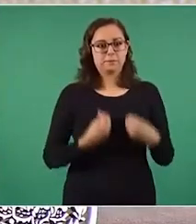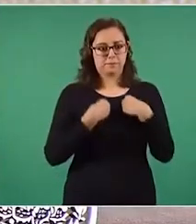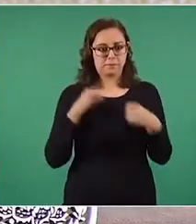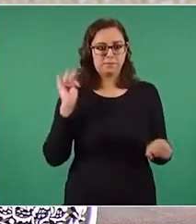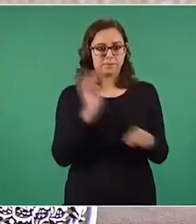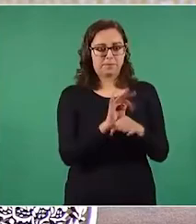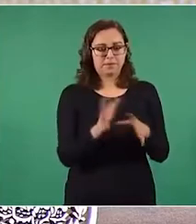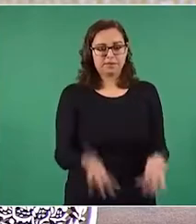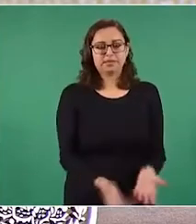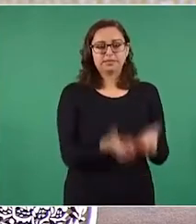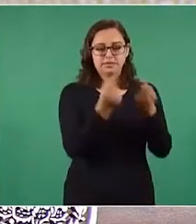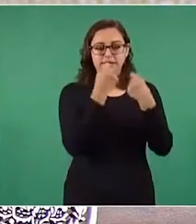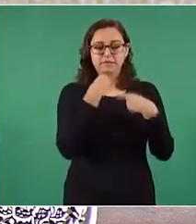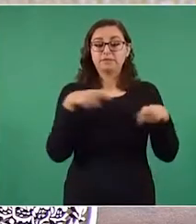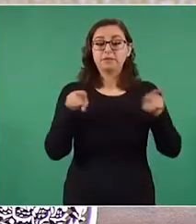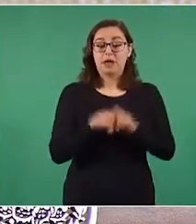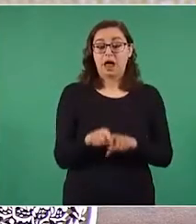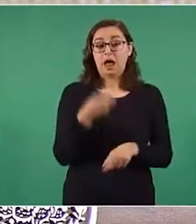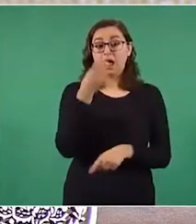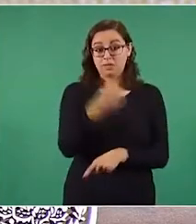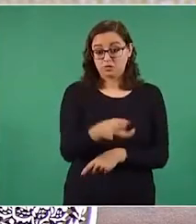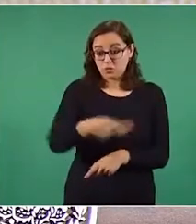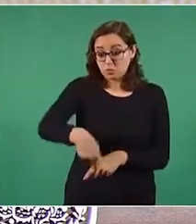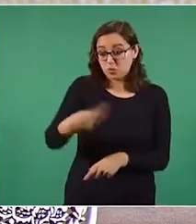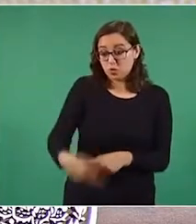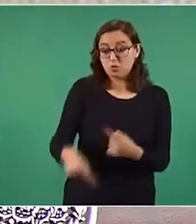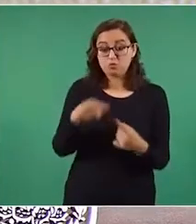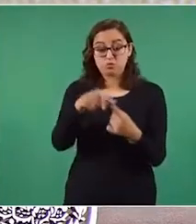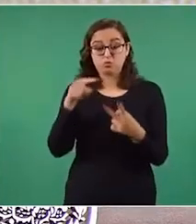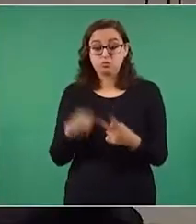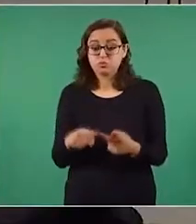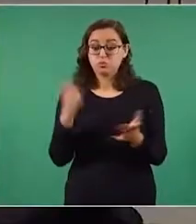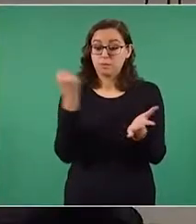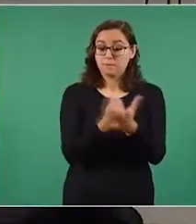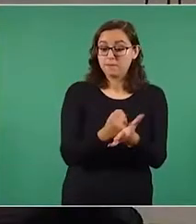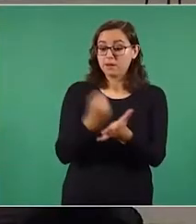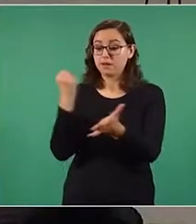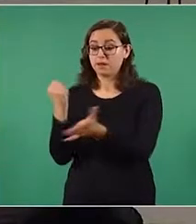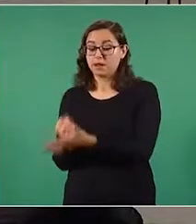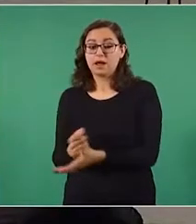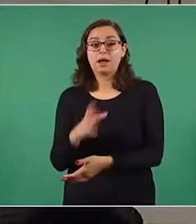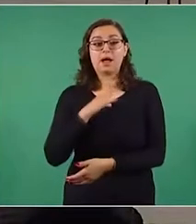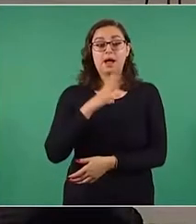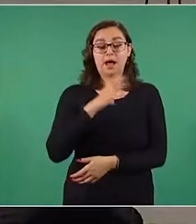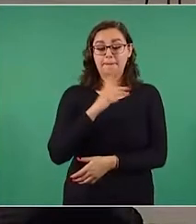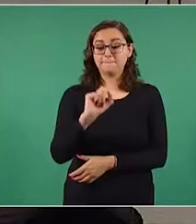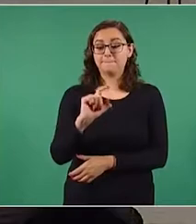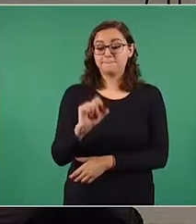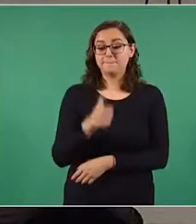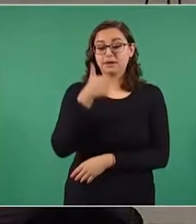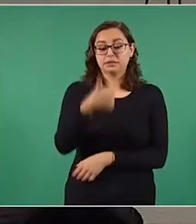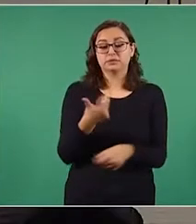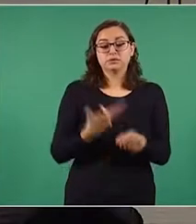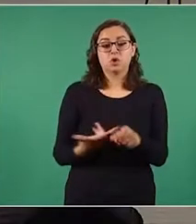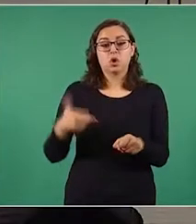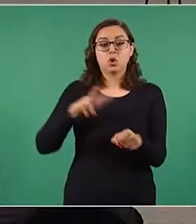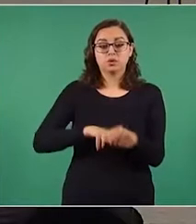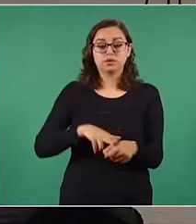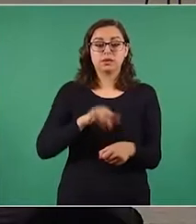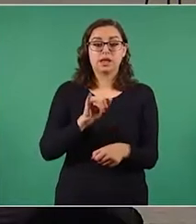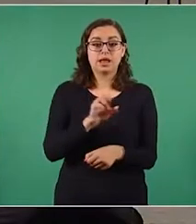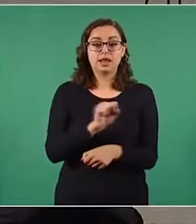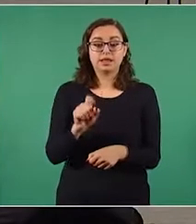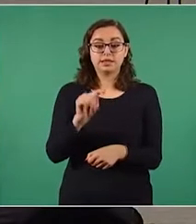ventiladores médicos GATSI y EGECAT se encuentran tratando pacientes en 26 hospitales del Issste,